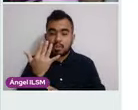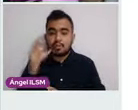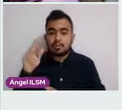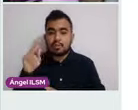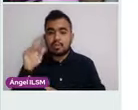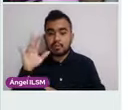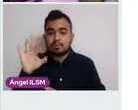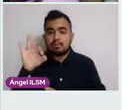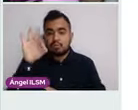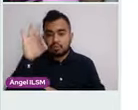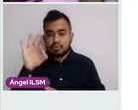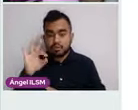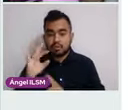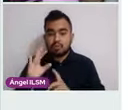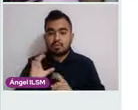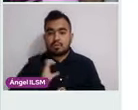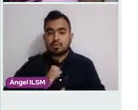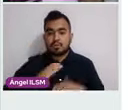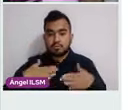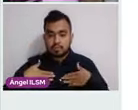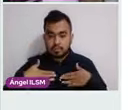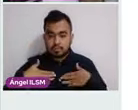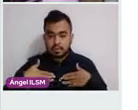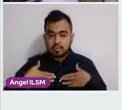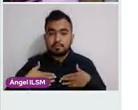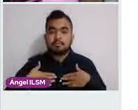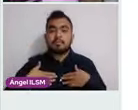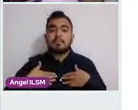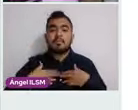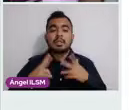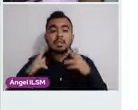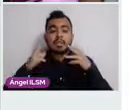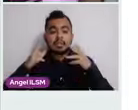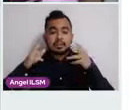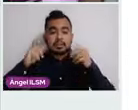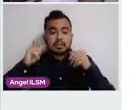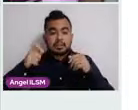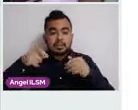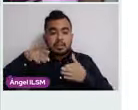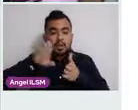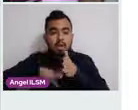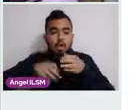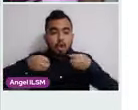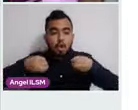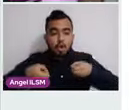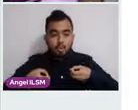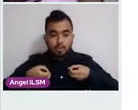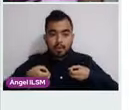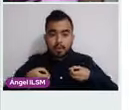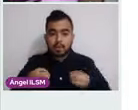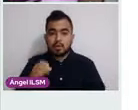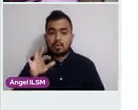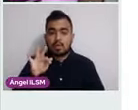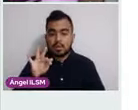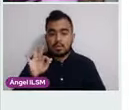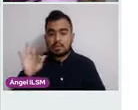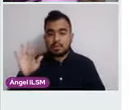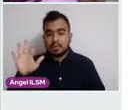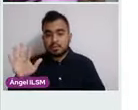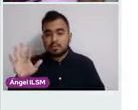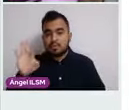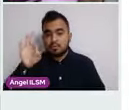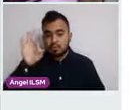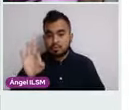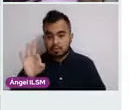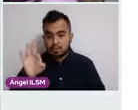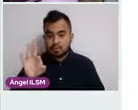y de un 40 a 45% para cáncer de ovario. Si está alterado el BRCA2, va a ser responsable de un 50